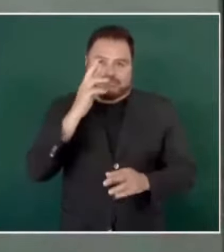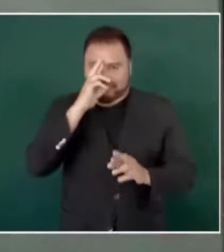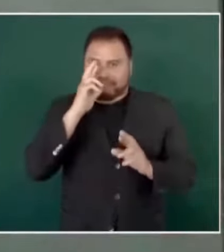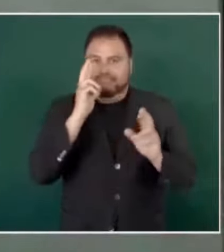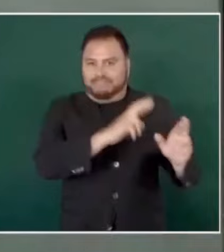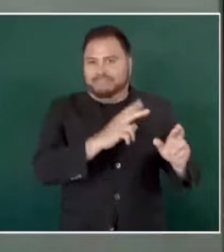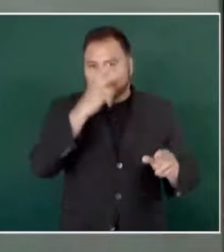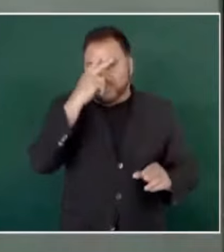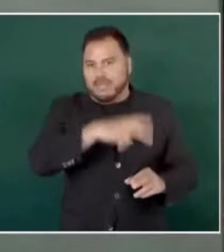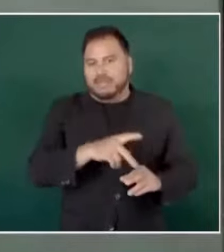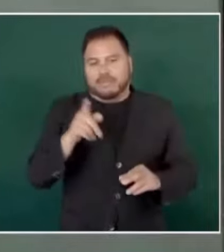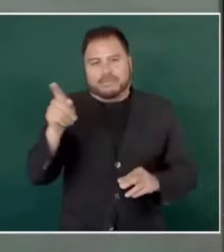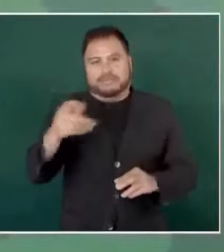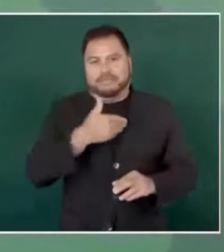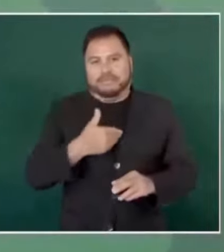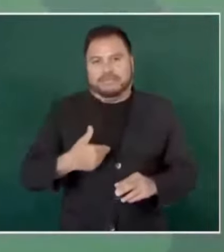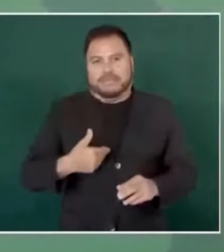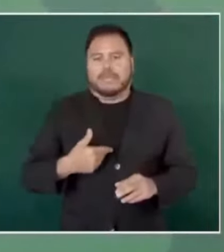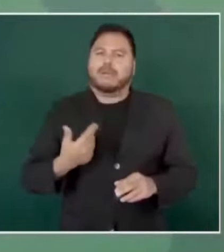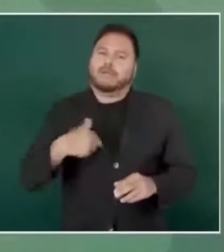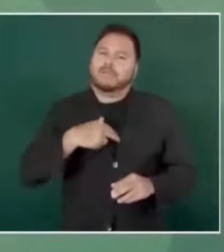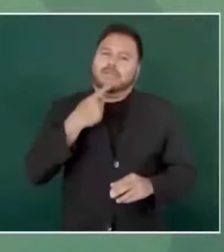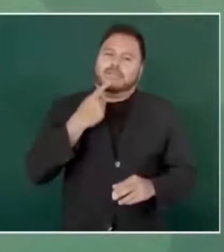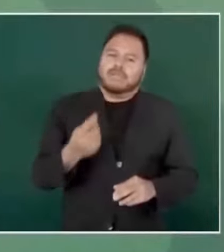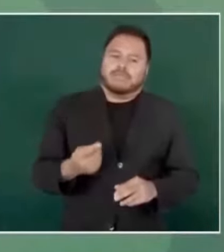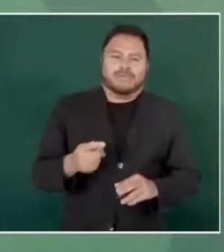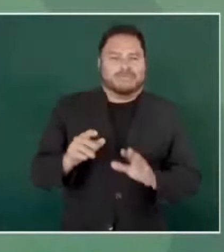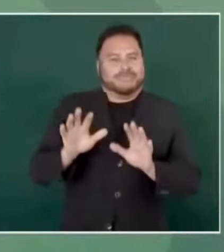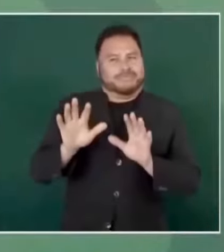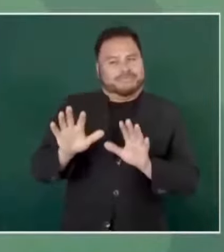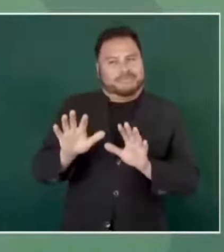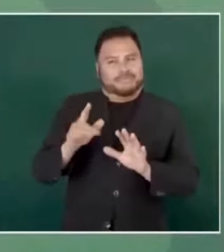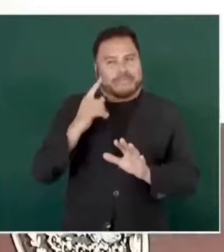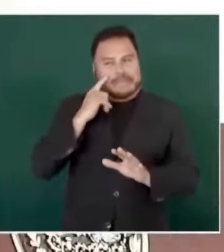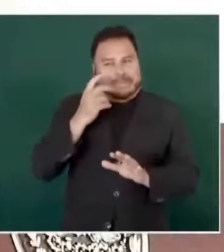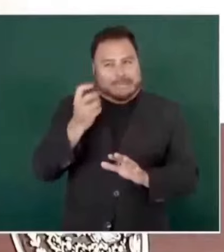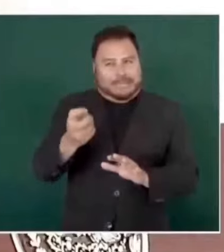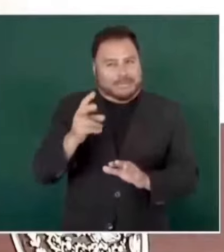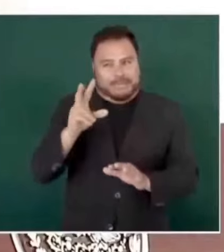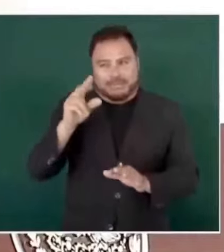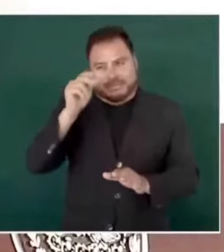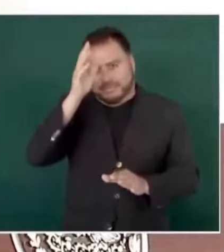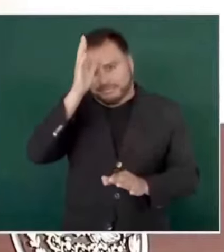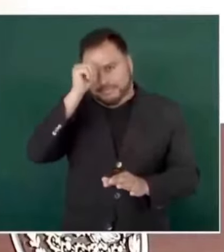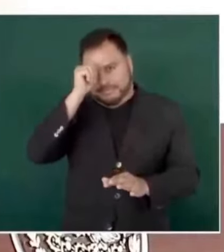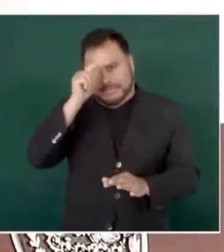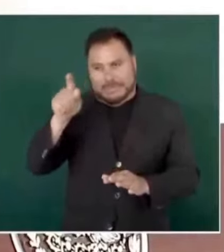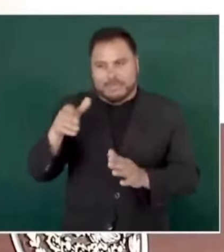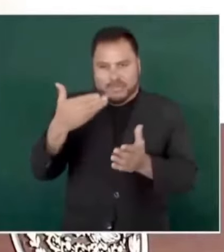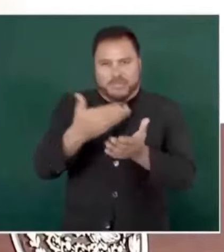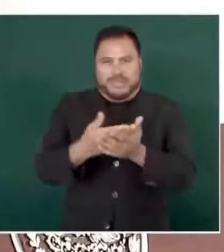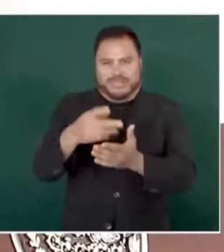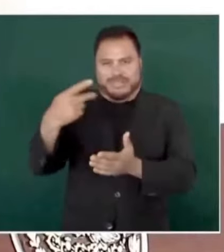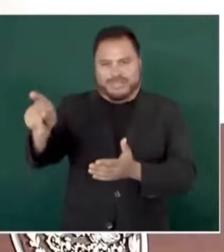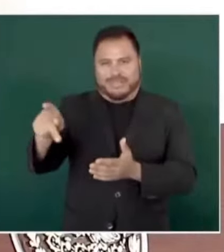respetuosa, dijimos que no estábamos que de acuerdo con esa iniciativa,